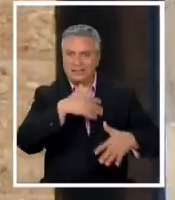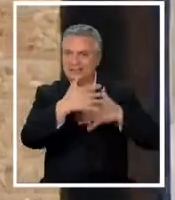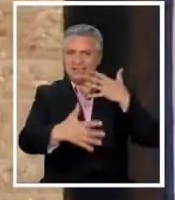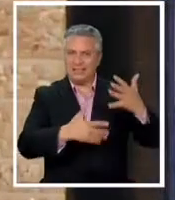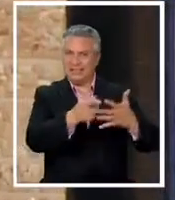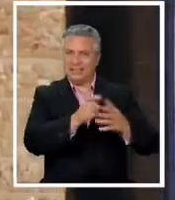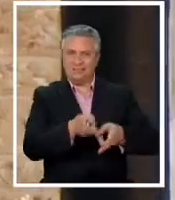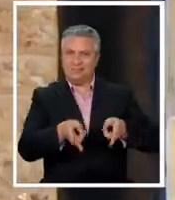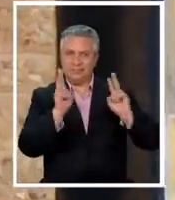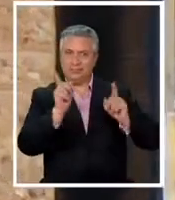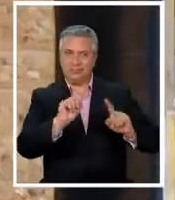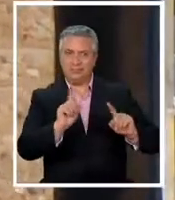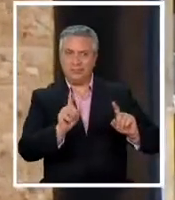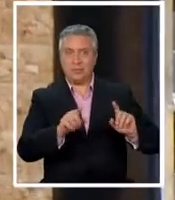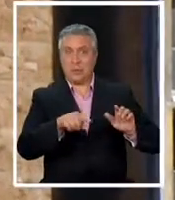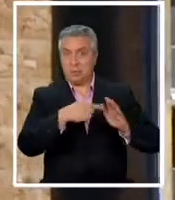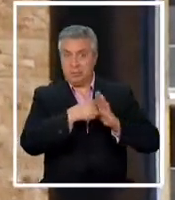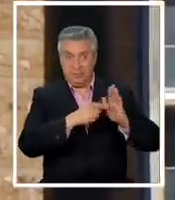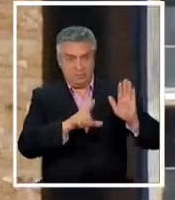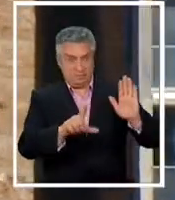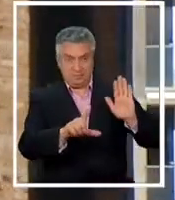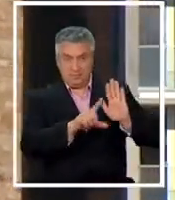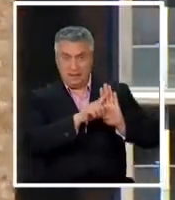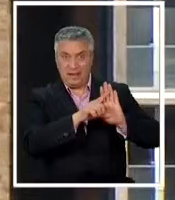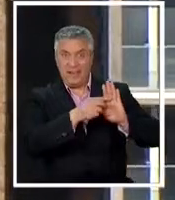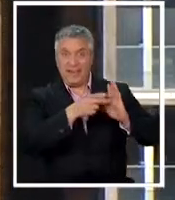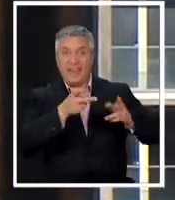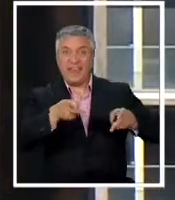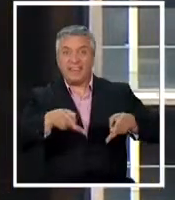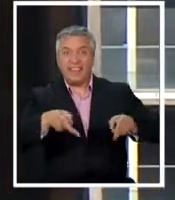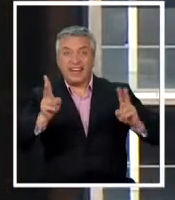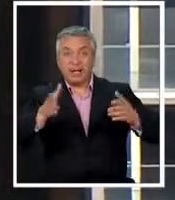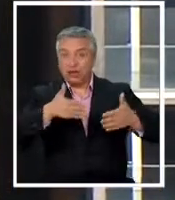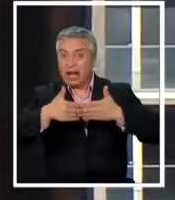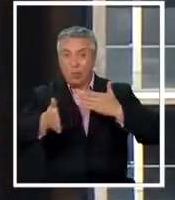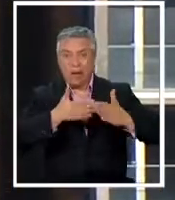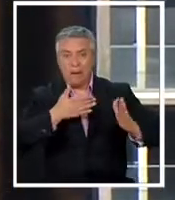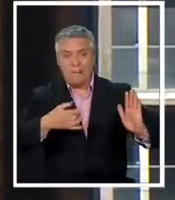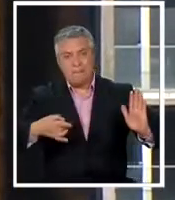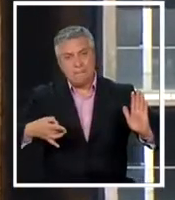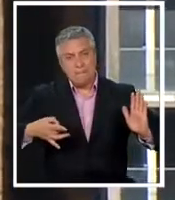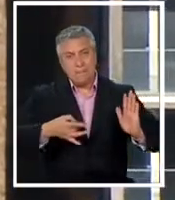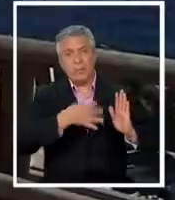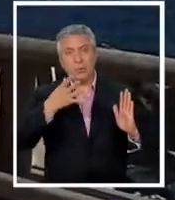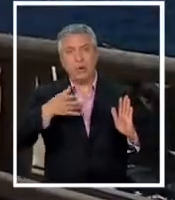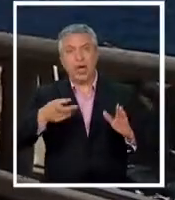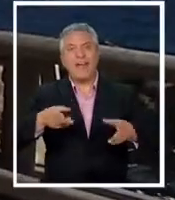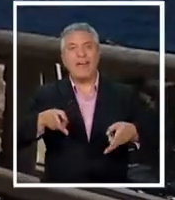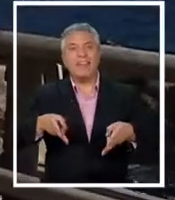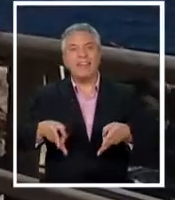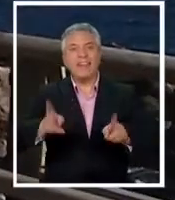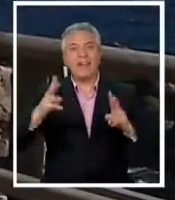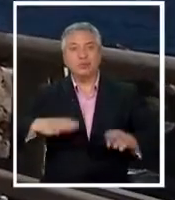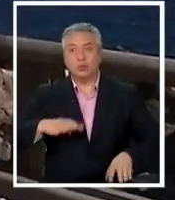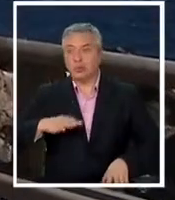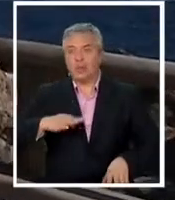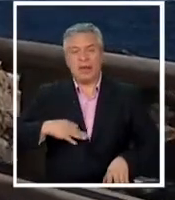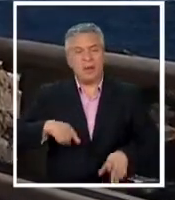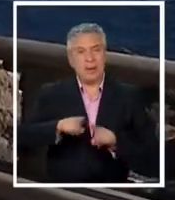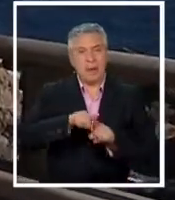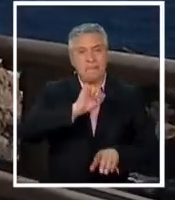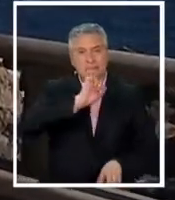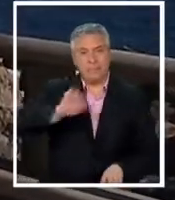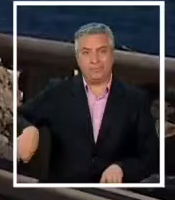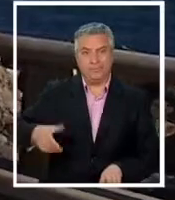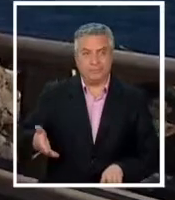se violaron todos los derechos de la naturaleza y los derechos ciudadanos una resolución que